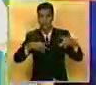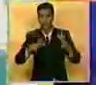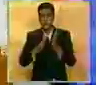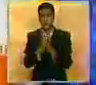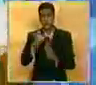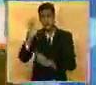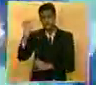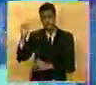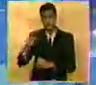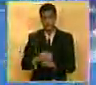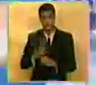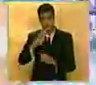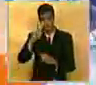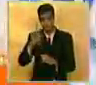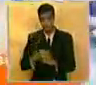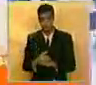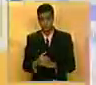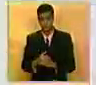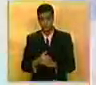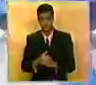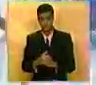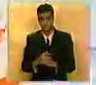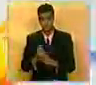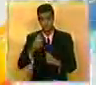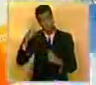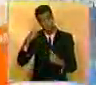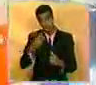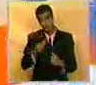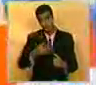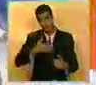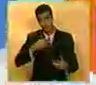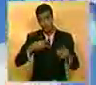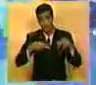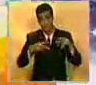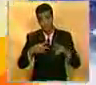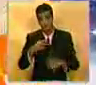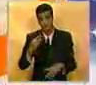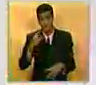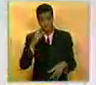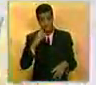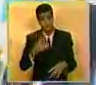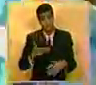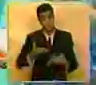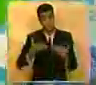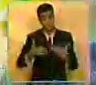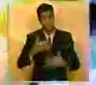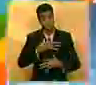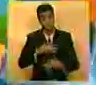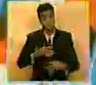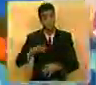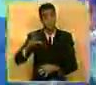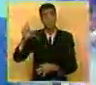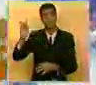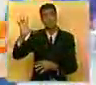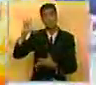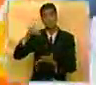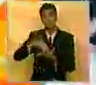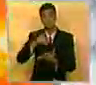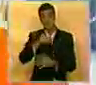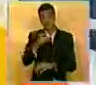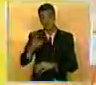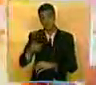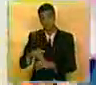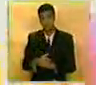Bueno, ¿tú la trotas los 42 kilómetros? Creo que no nos voy a trotar los 42, pero ahí vamos, un reto interesante el día sábado, siete mil 500 personas en